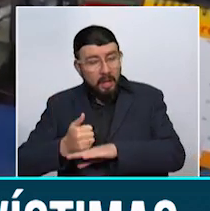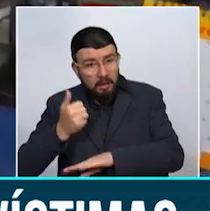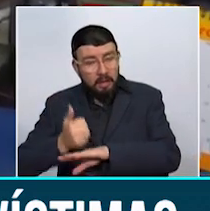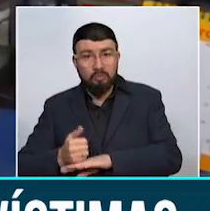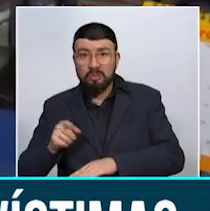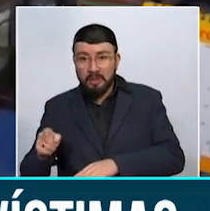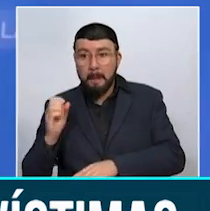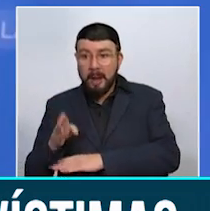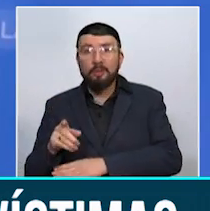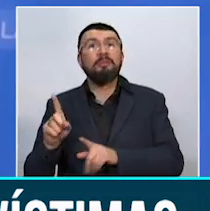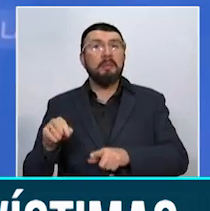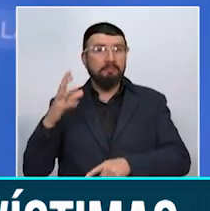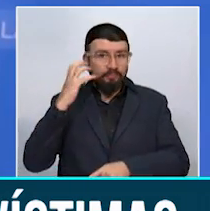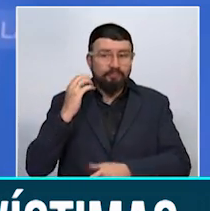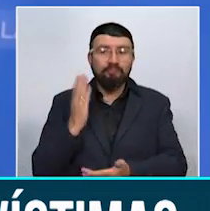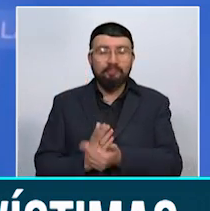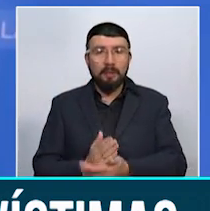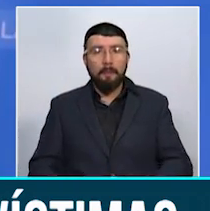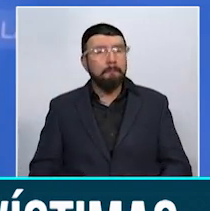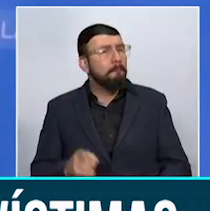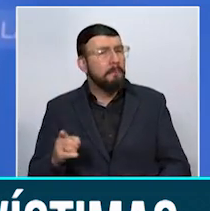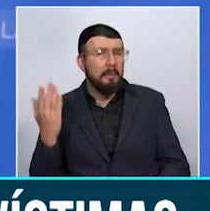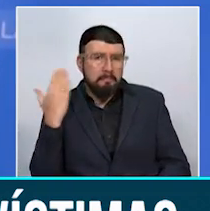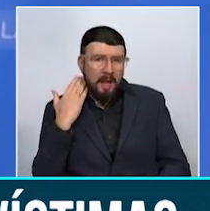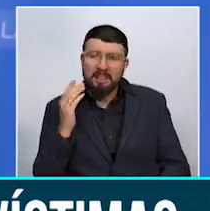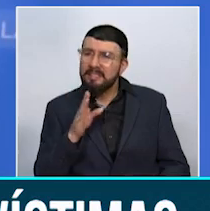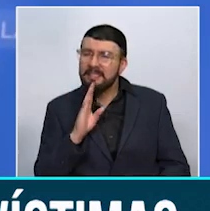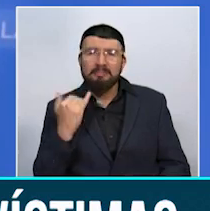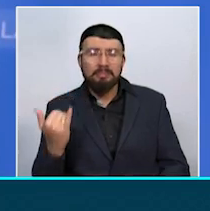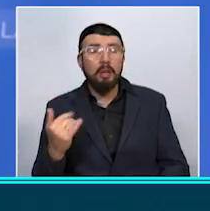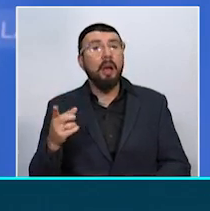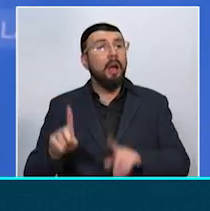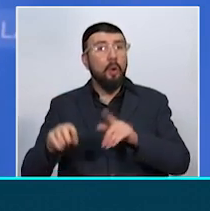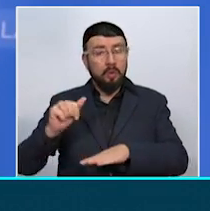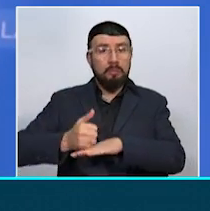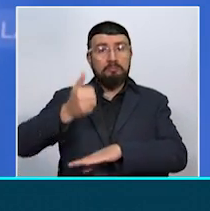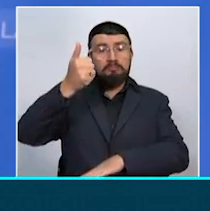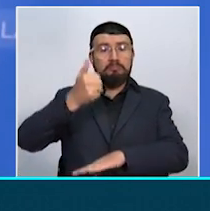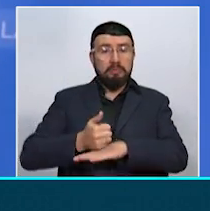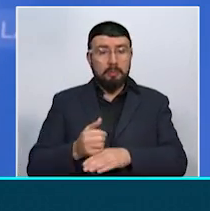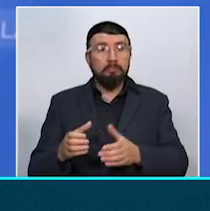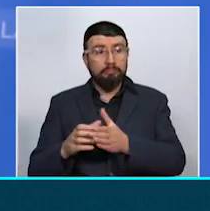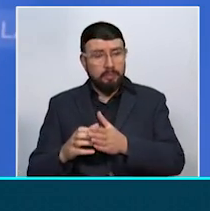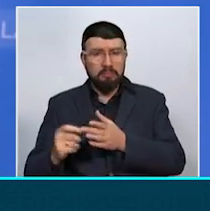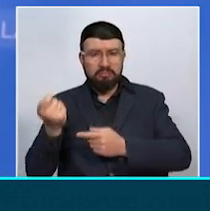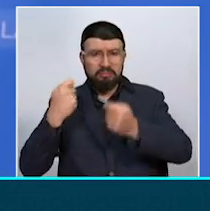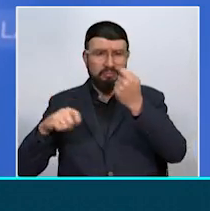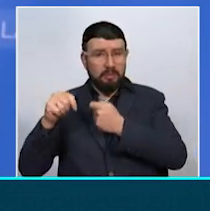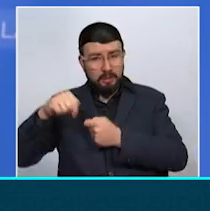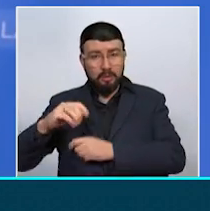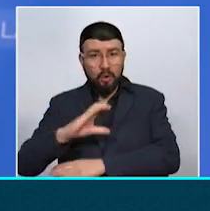salvaron del hurto. Aquí aparecen como víctimas altos funcionarios de la Bolsa de Valores de Colombia,